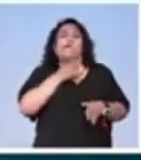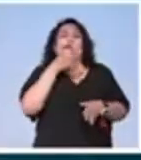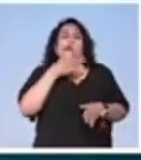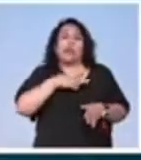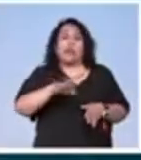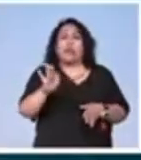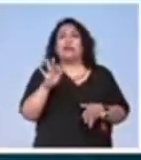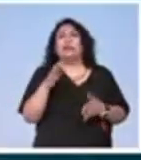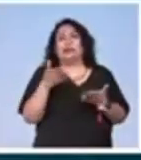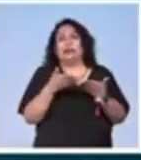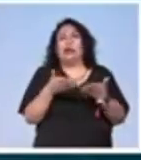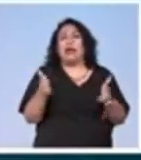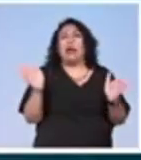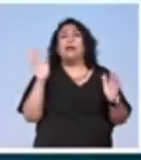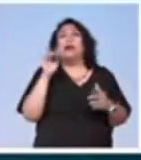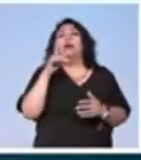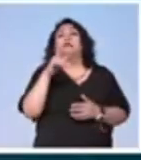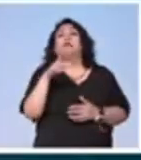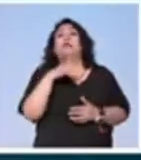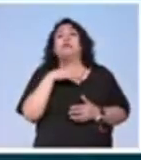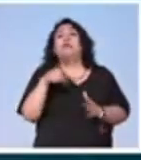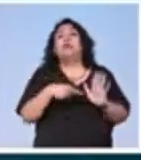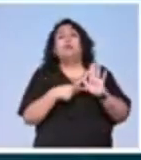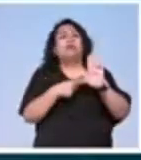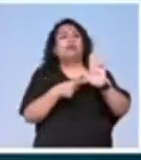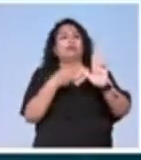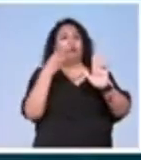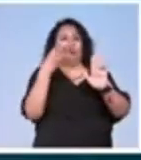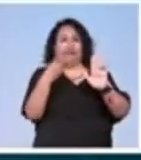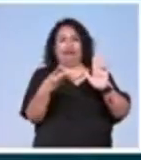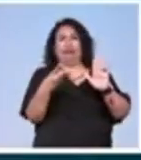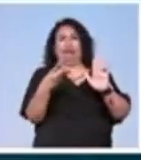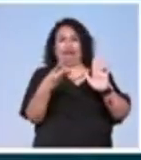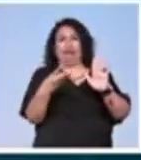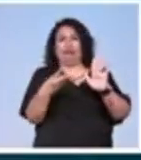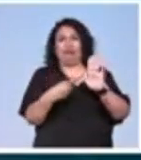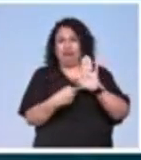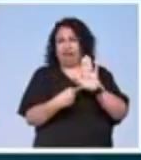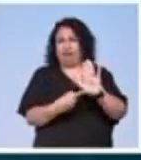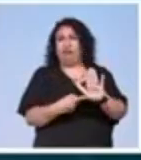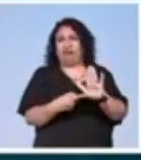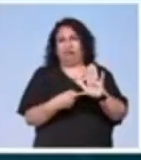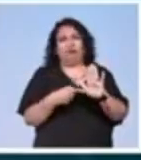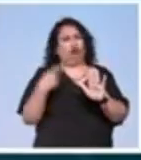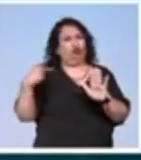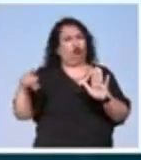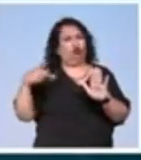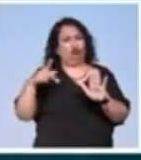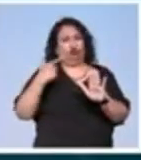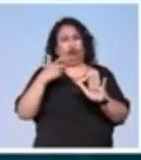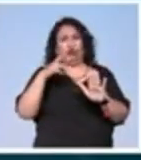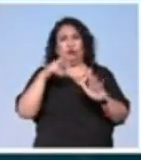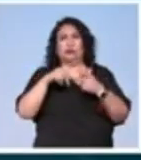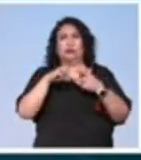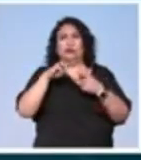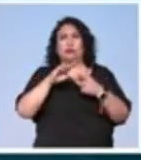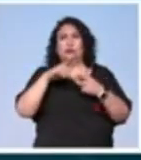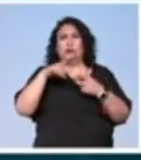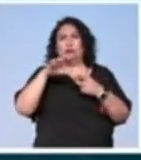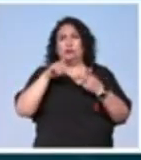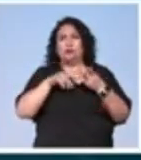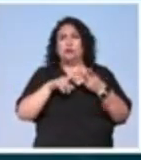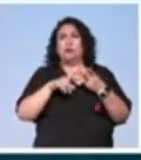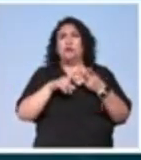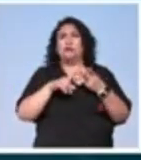fue proyectar tres piezas bastante icónicas de Grace, Mambo Queen, Towards the